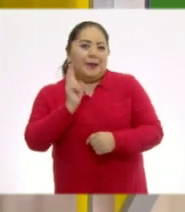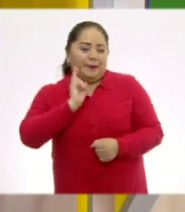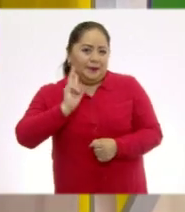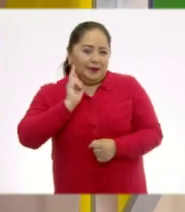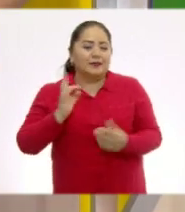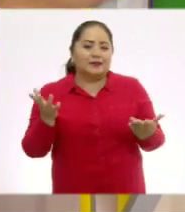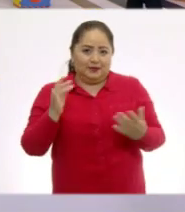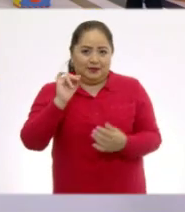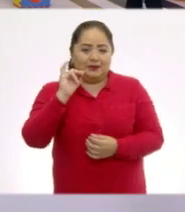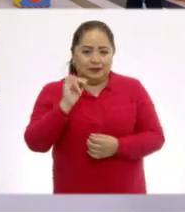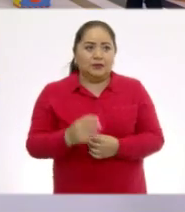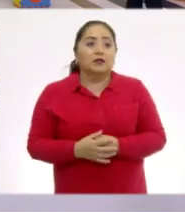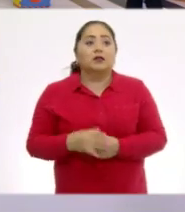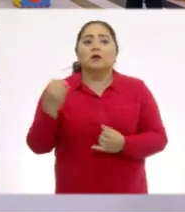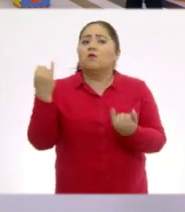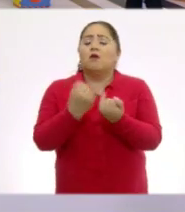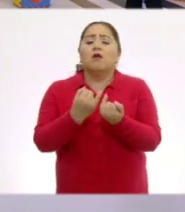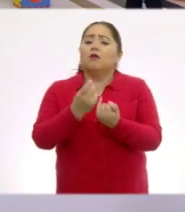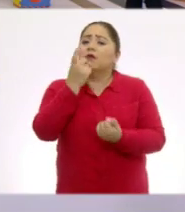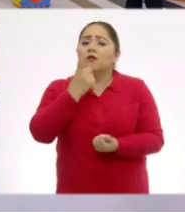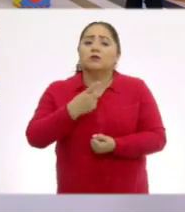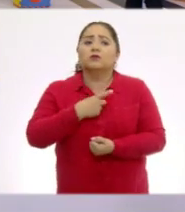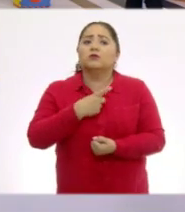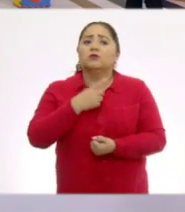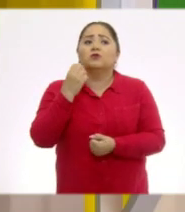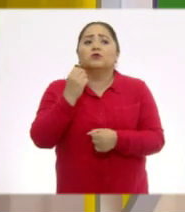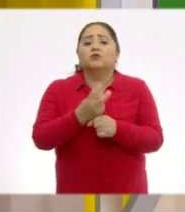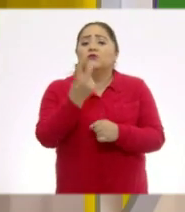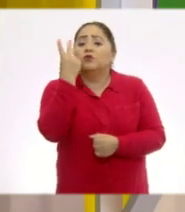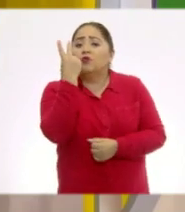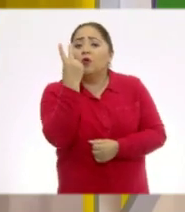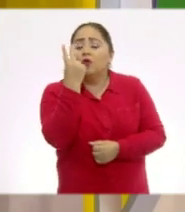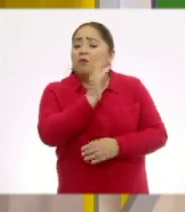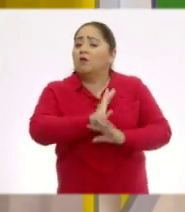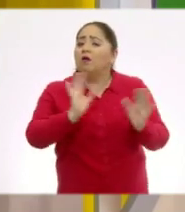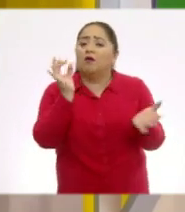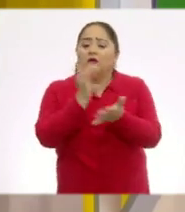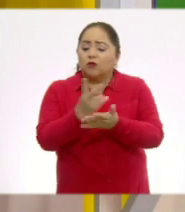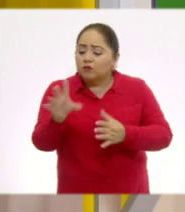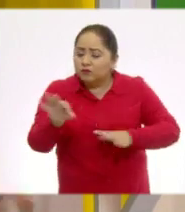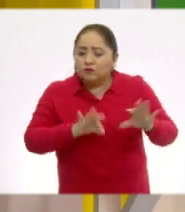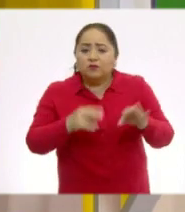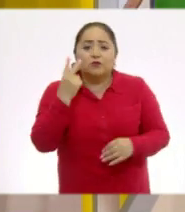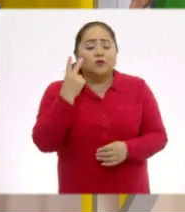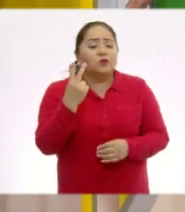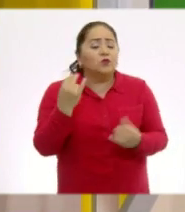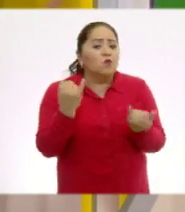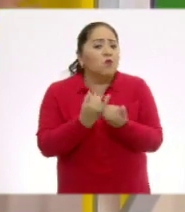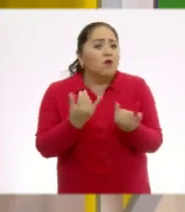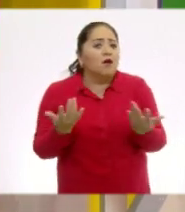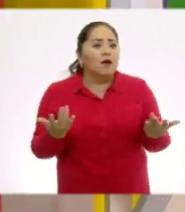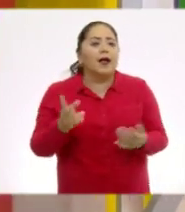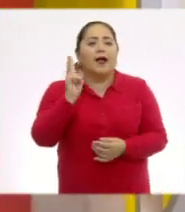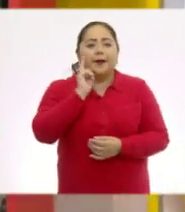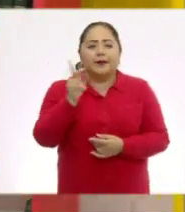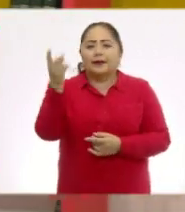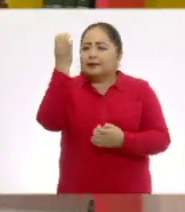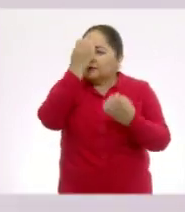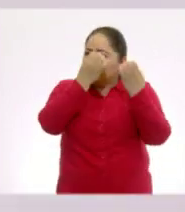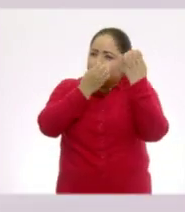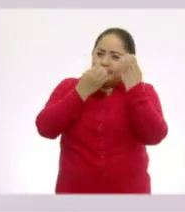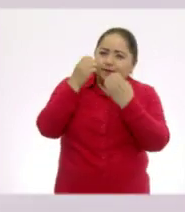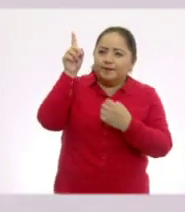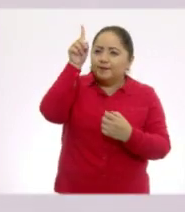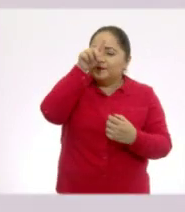Vamos a ver. Esta también me dijeron que solamente son dos figuras de nuestro tangram. Vamos a analizar